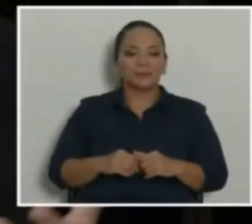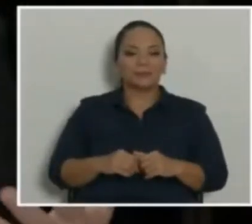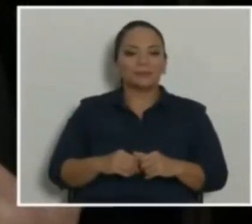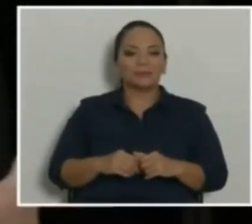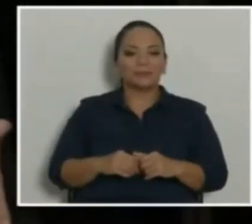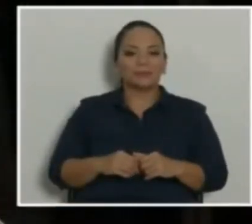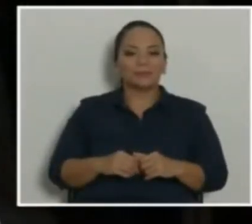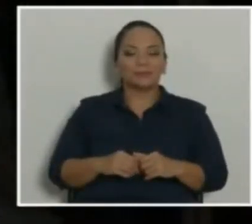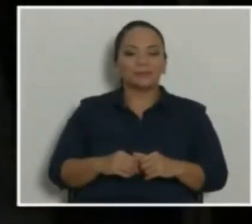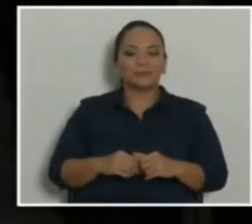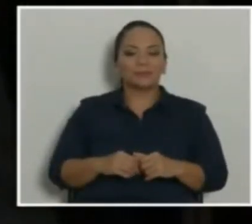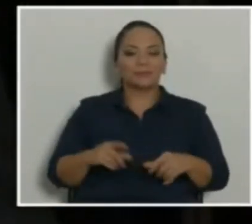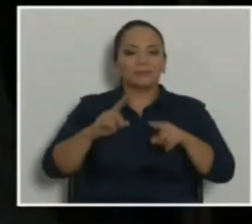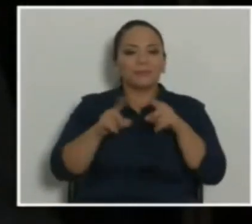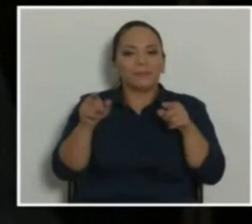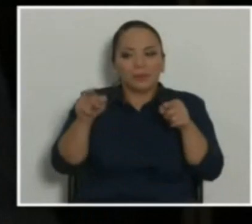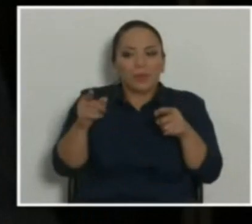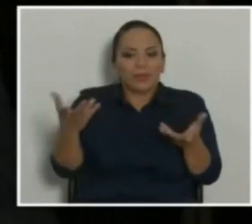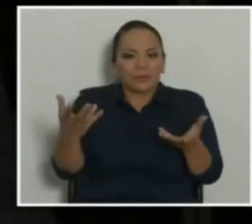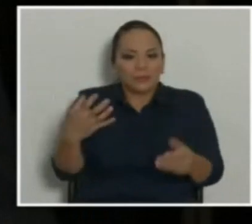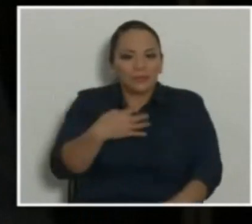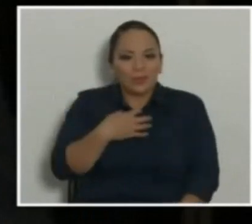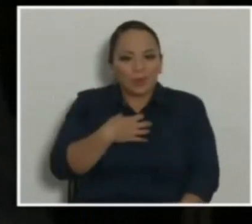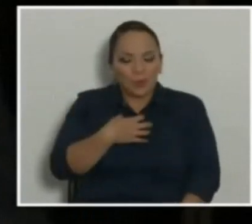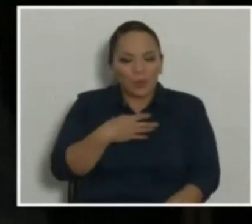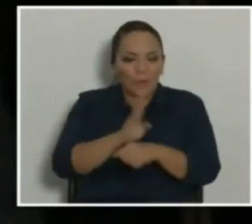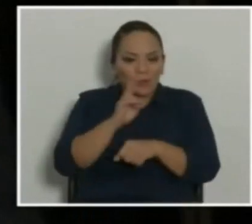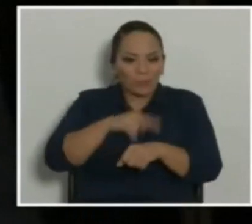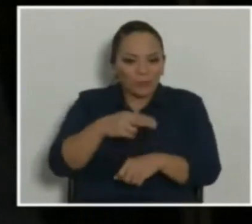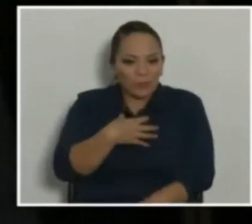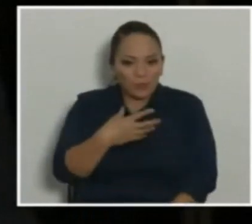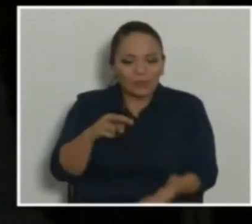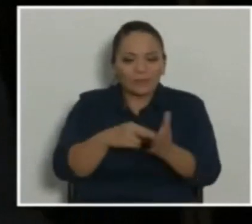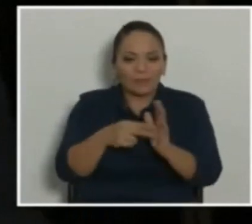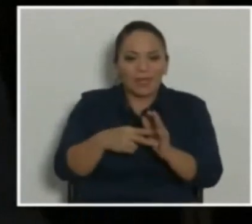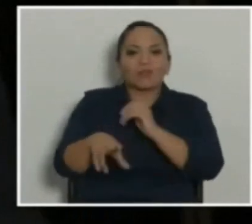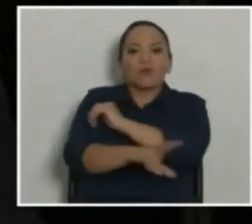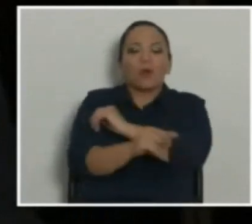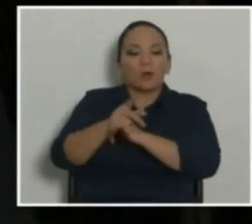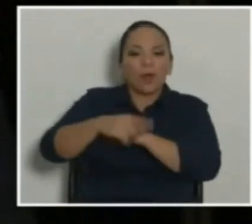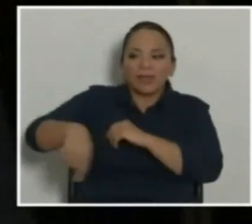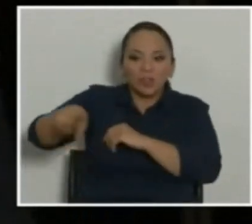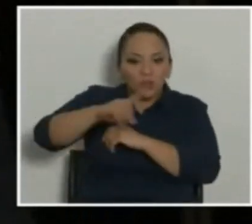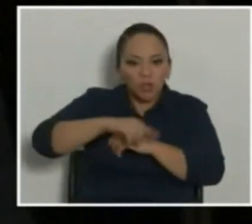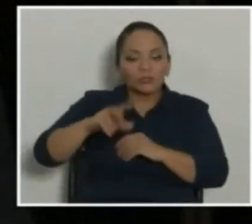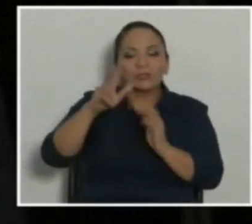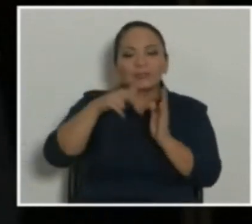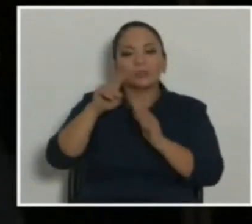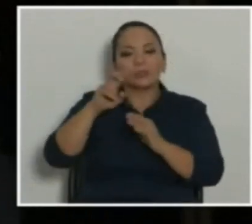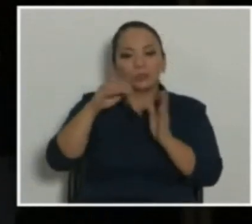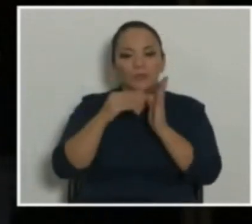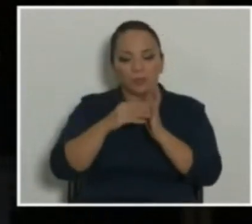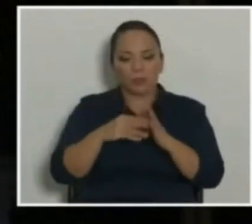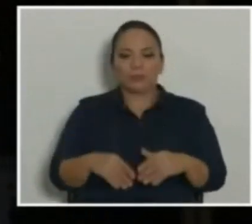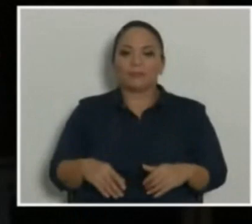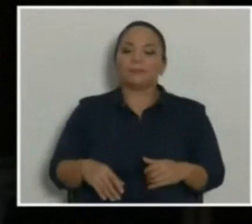Pero, en teoría, es nuestro. Nos robaron 3.200 millones, uno.